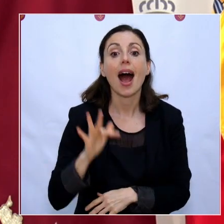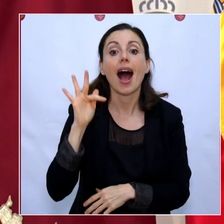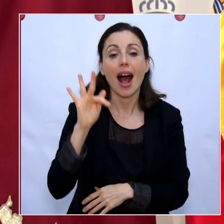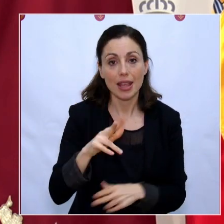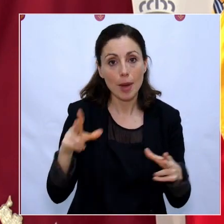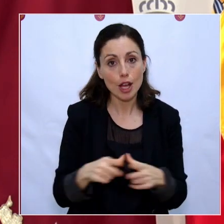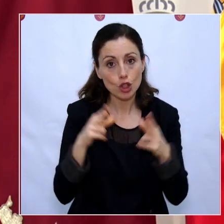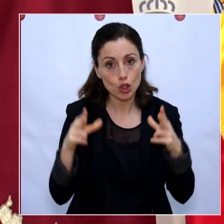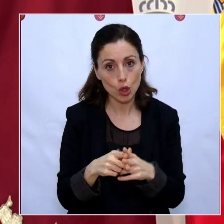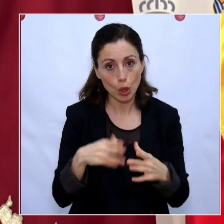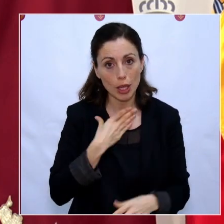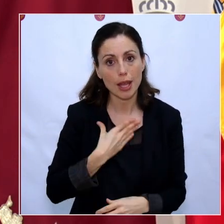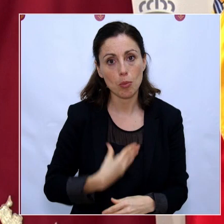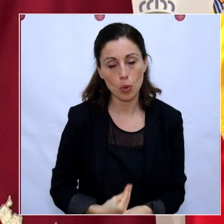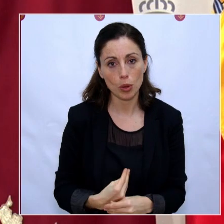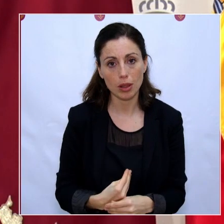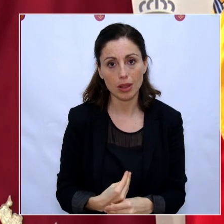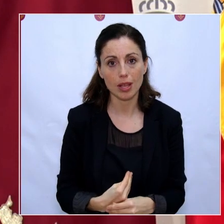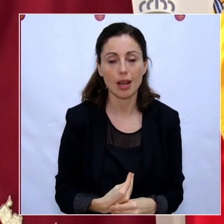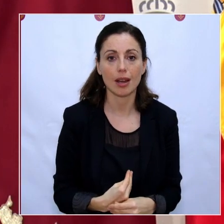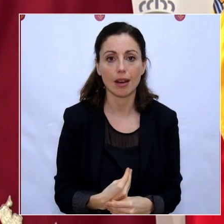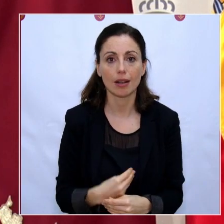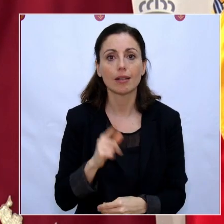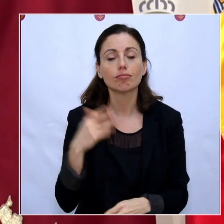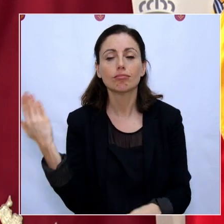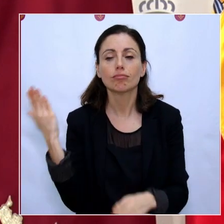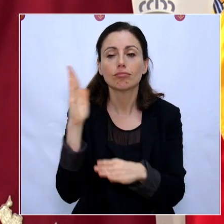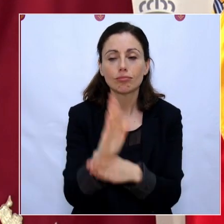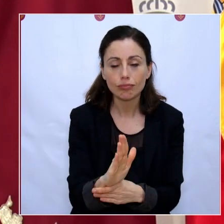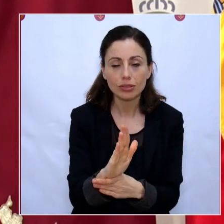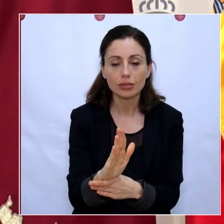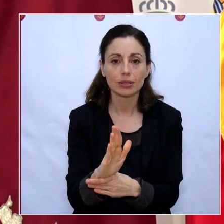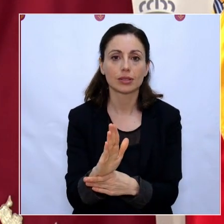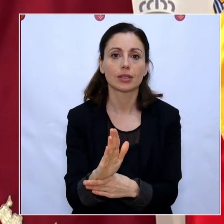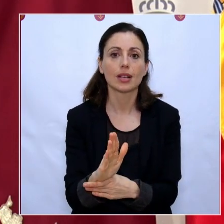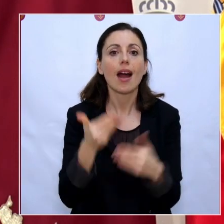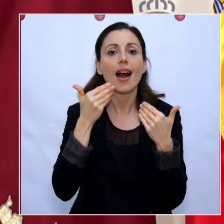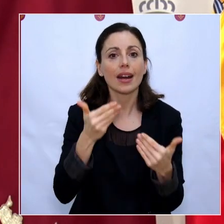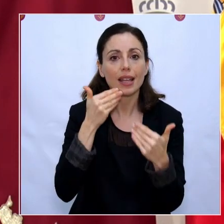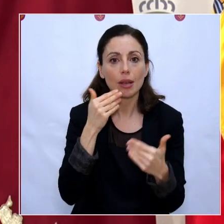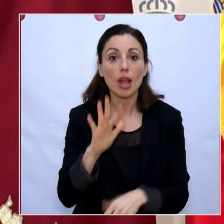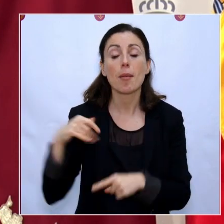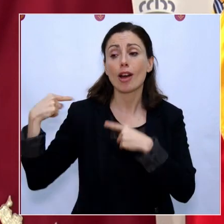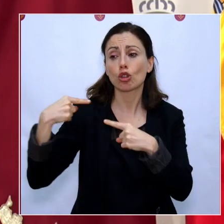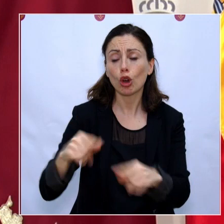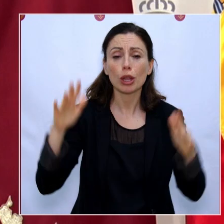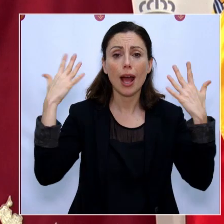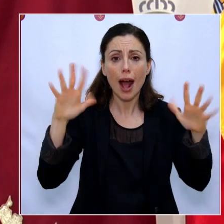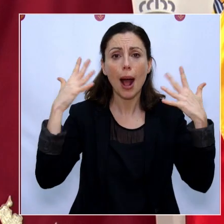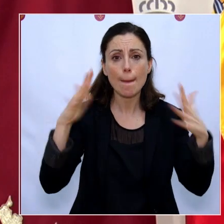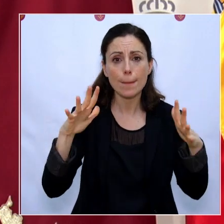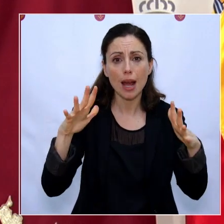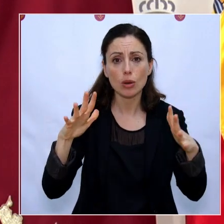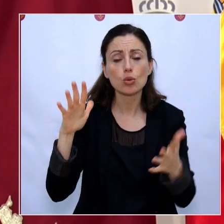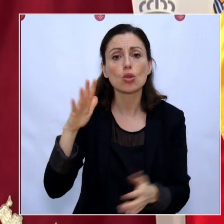sabrá mostraros su agradecimiento, que se sumará a todos los aplausos diarios que ahora recibís por vuestra labor